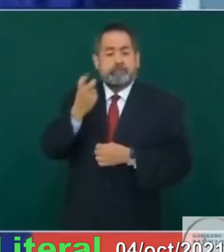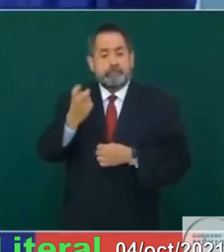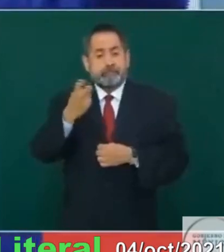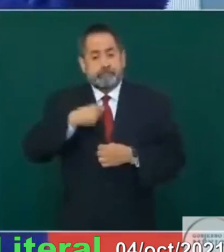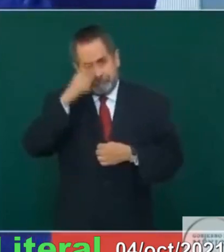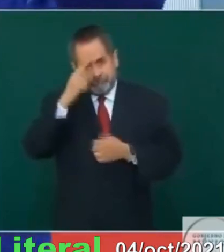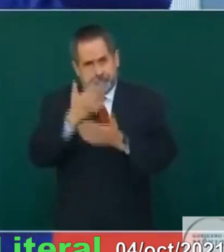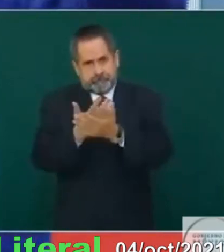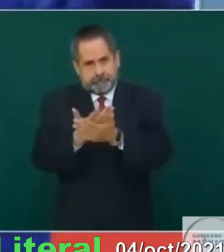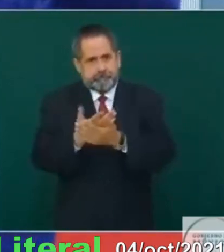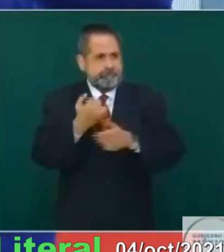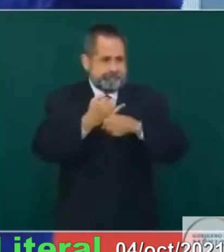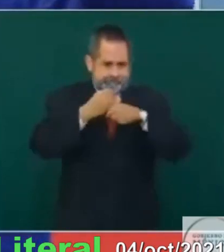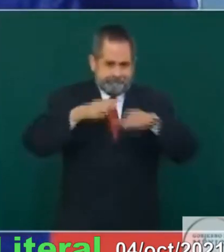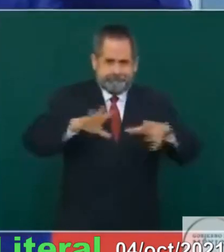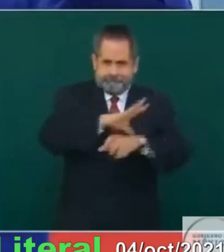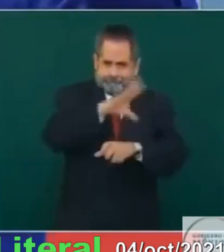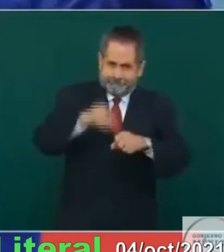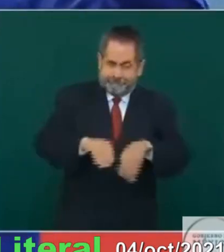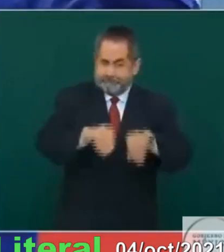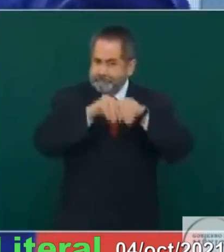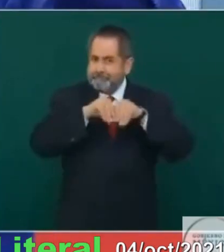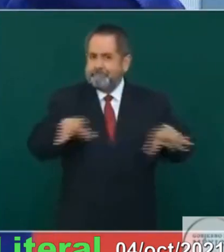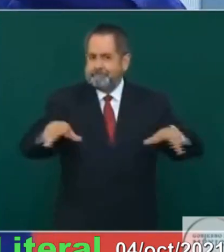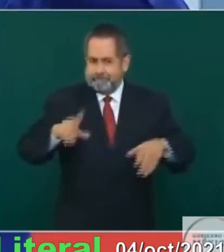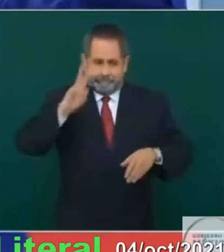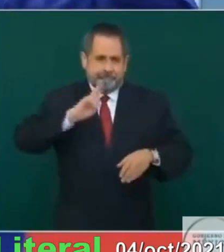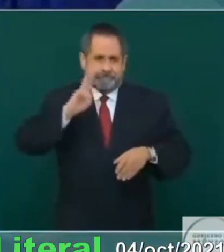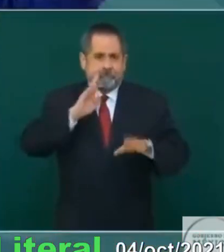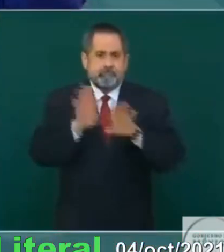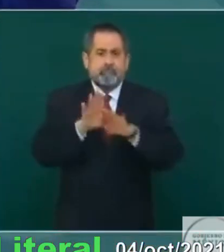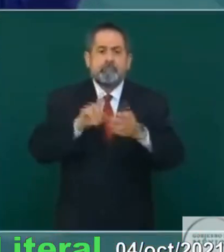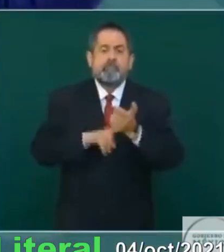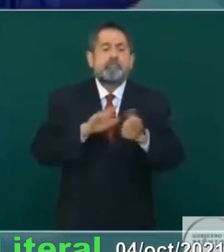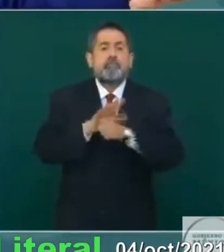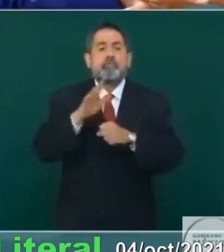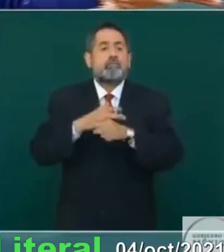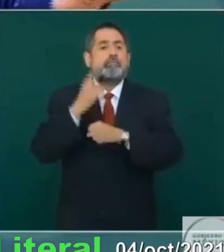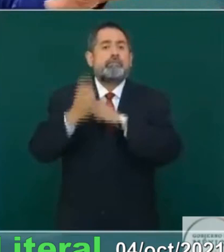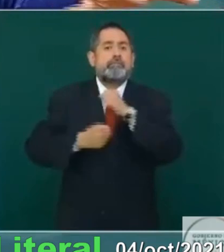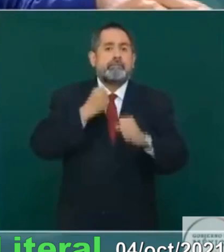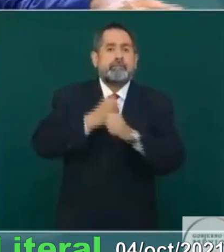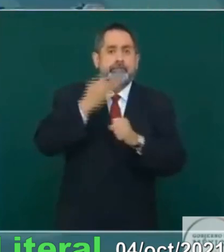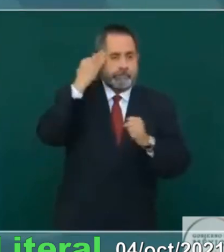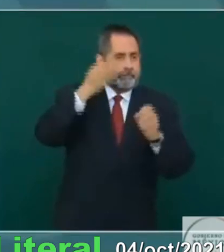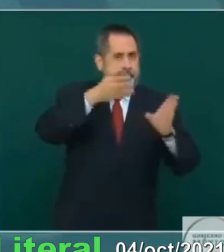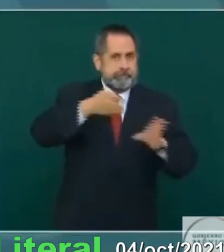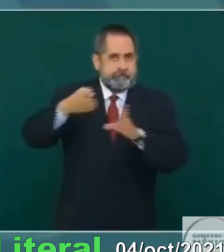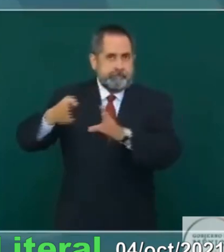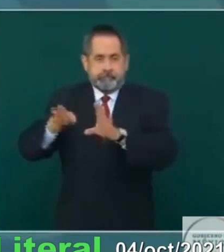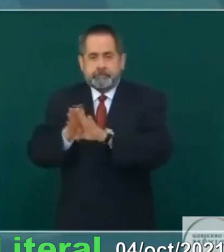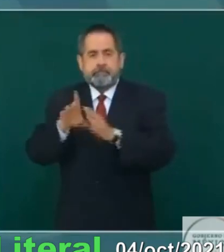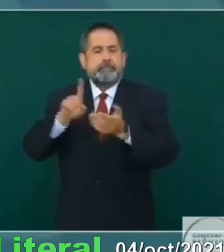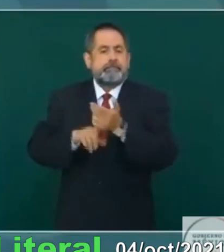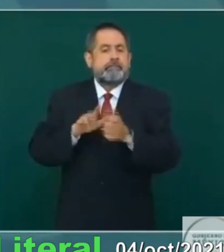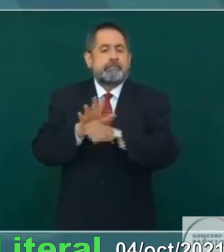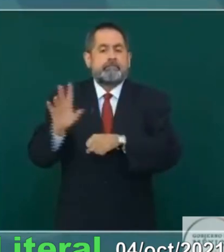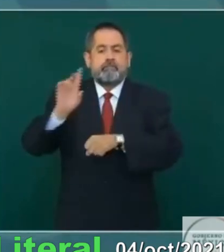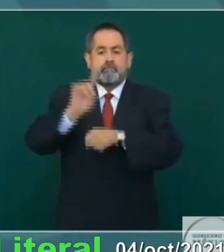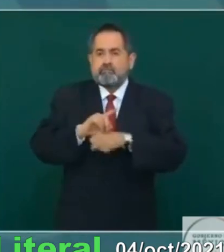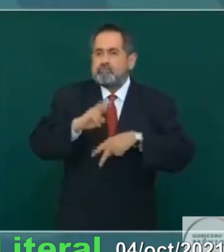hay que esperar a que salga toda la información, qué año se llevaron a cabo